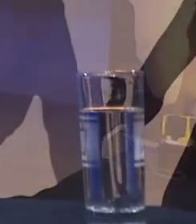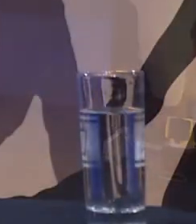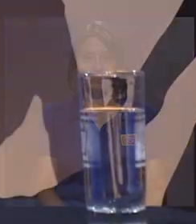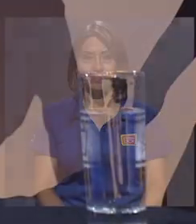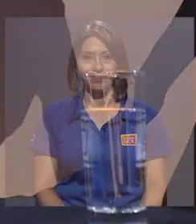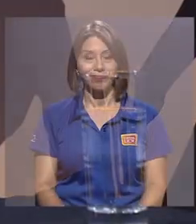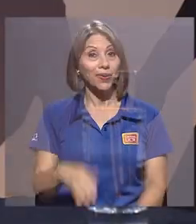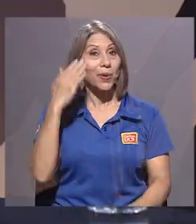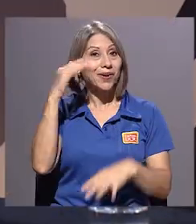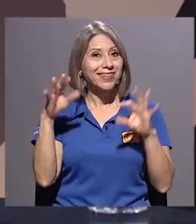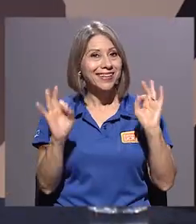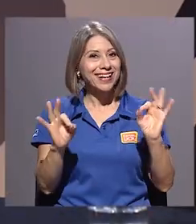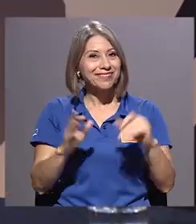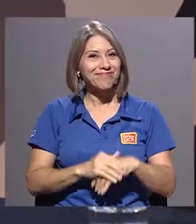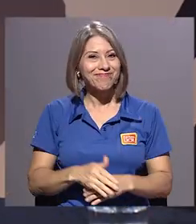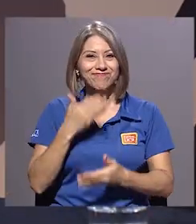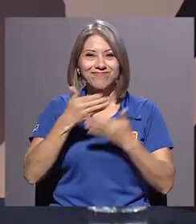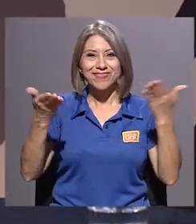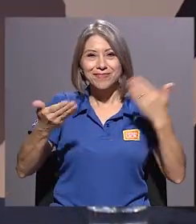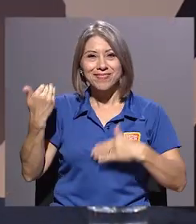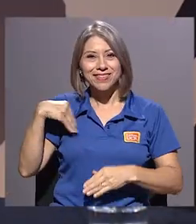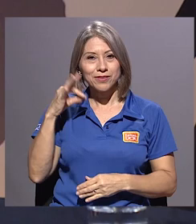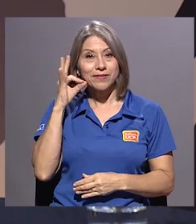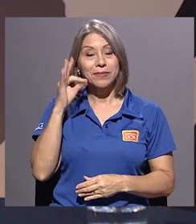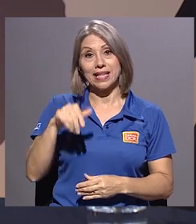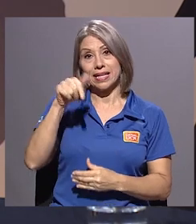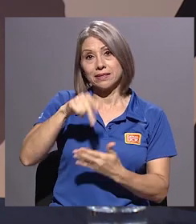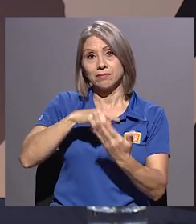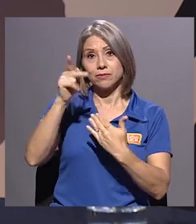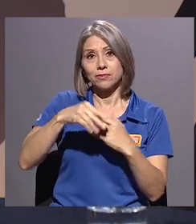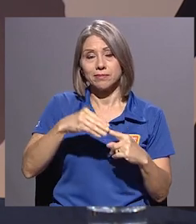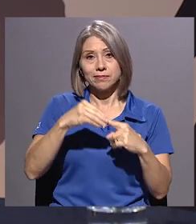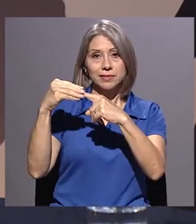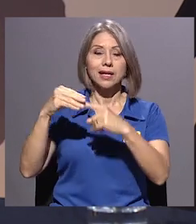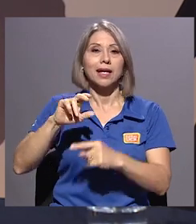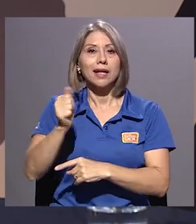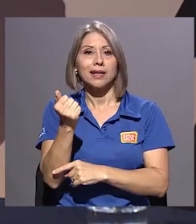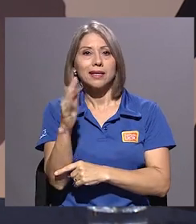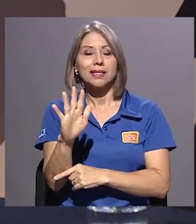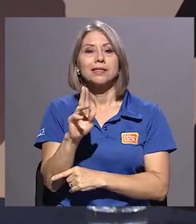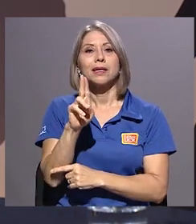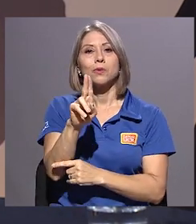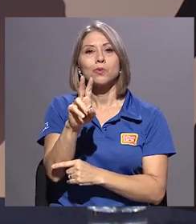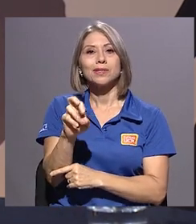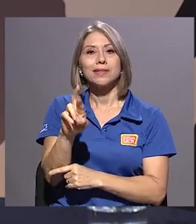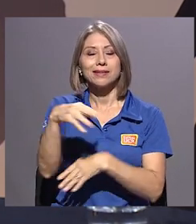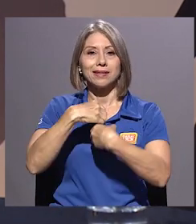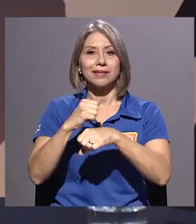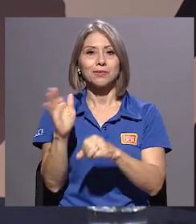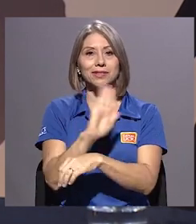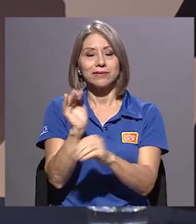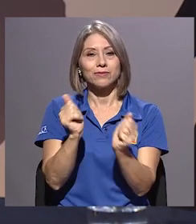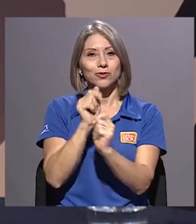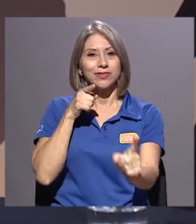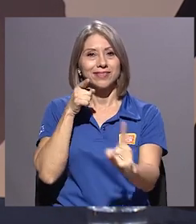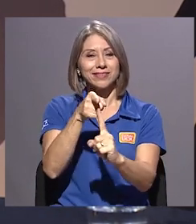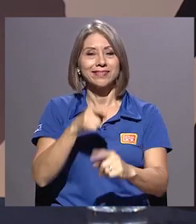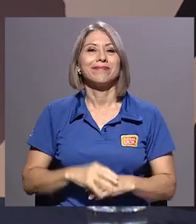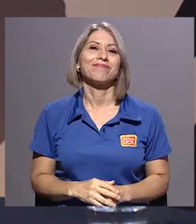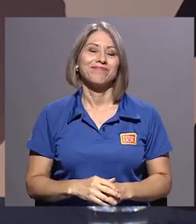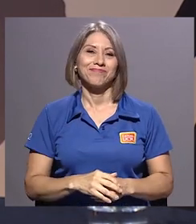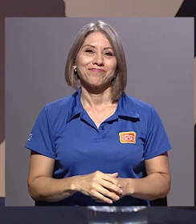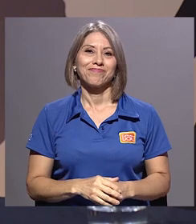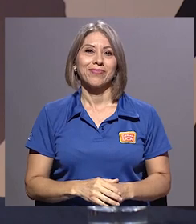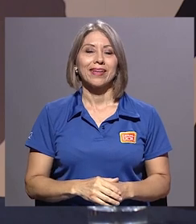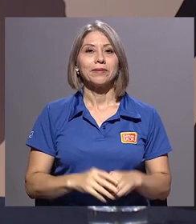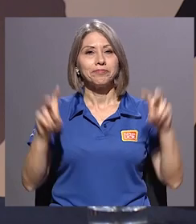Hola, ¿qué tal? Bienvenido y bienvenida a este programa especial de Canal 15 UCR en donde hacemos televisión con sentido. La